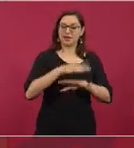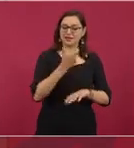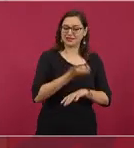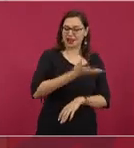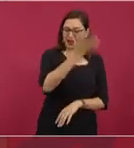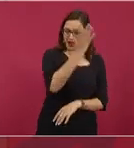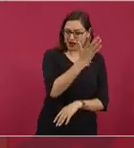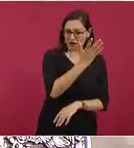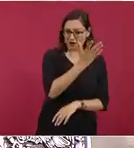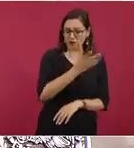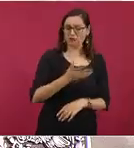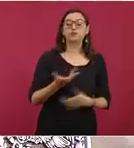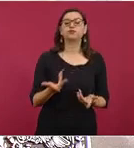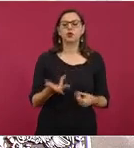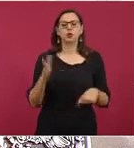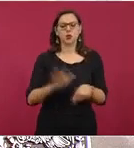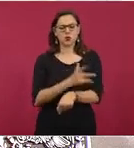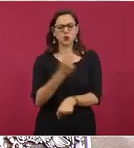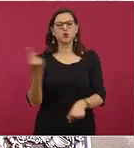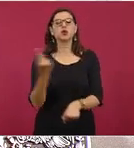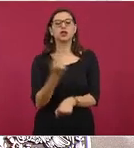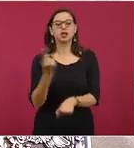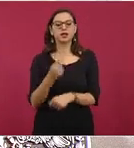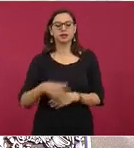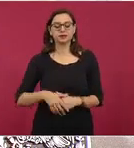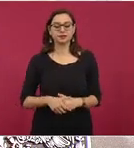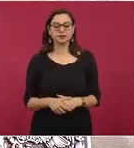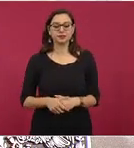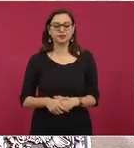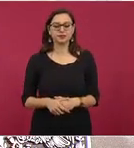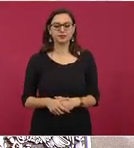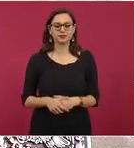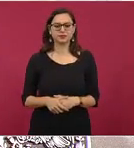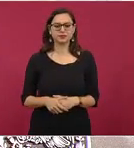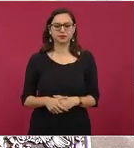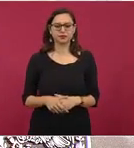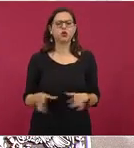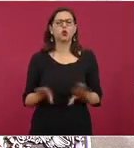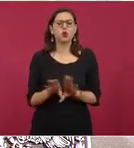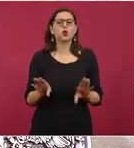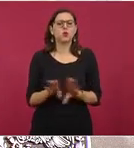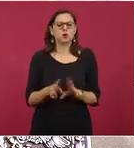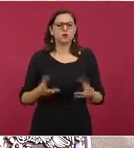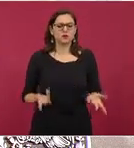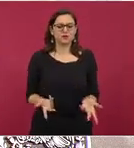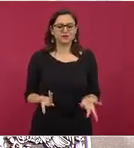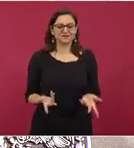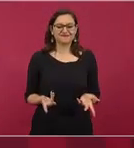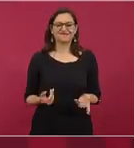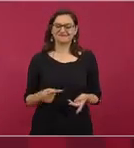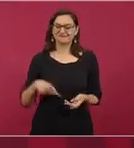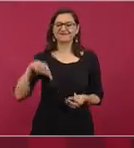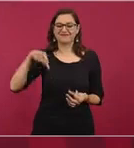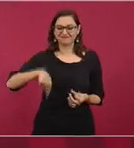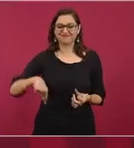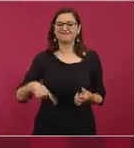y se debe en buena medida a que